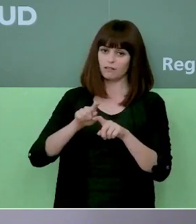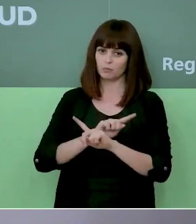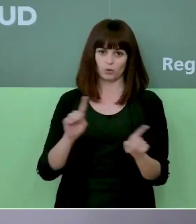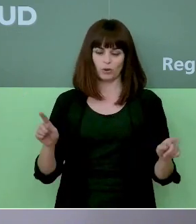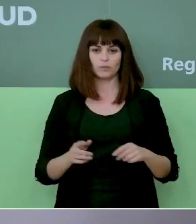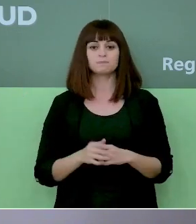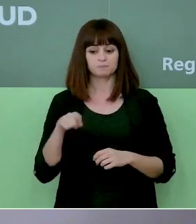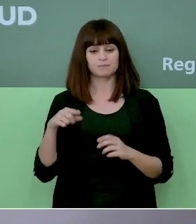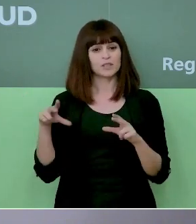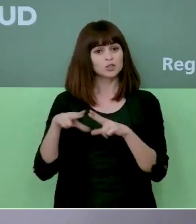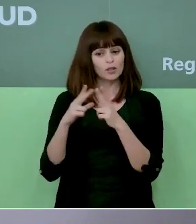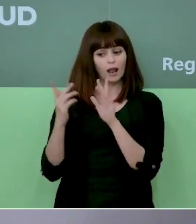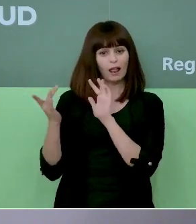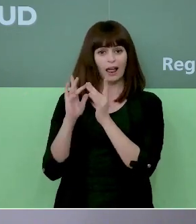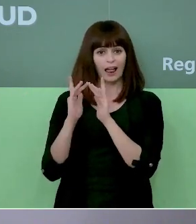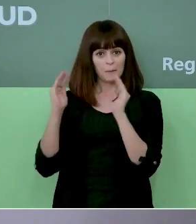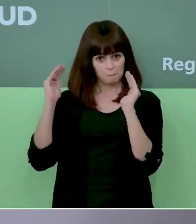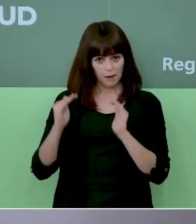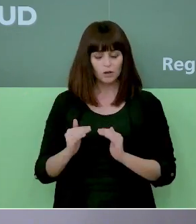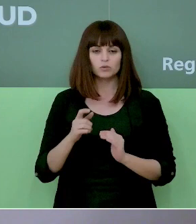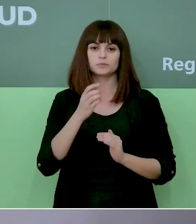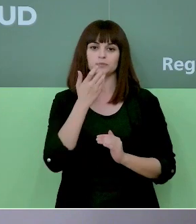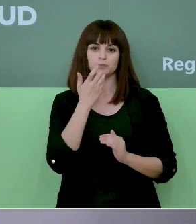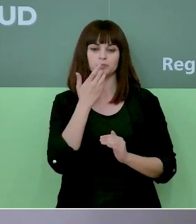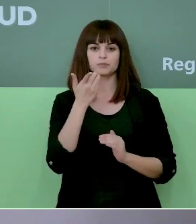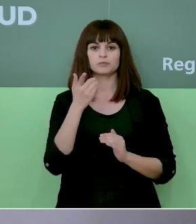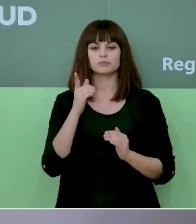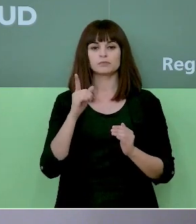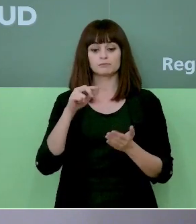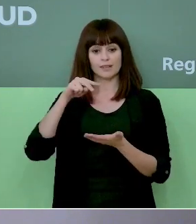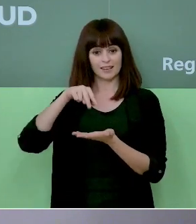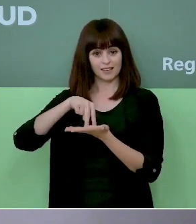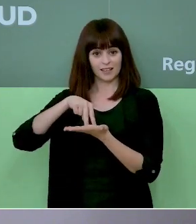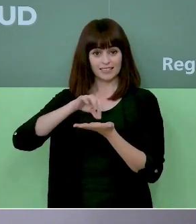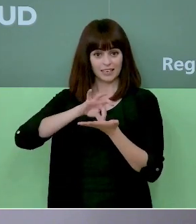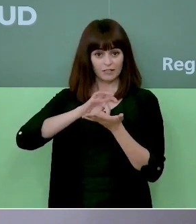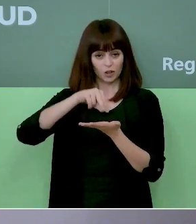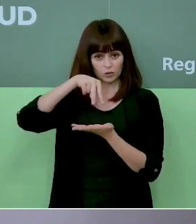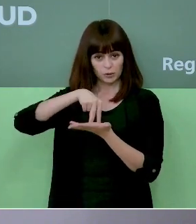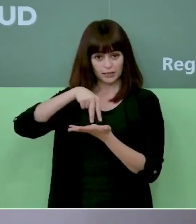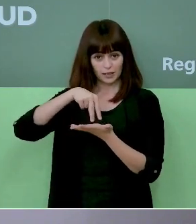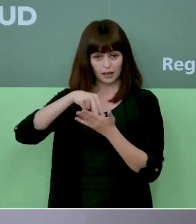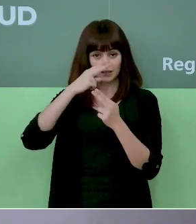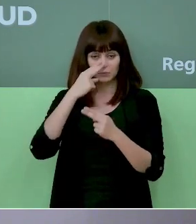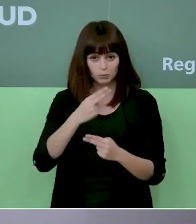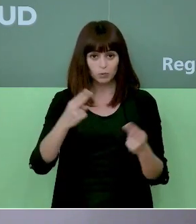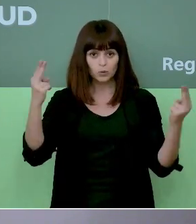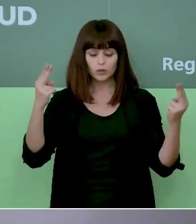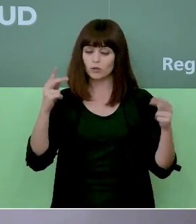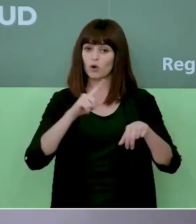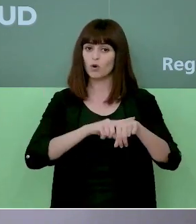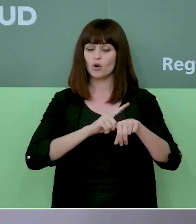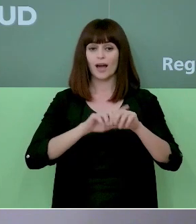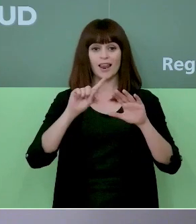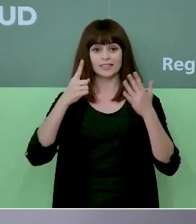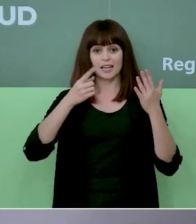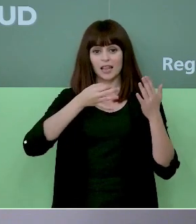límite la interacción social, se acordó la suspensión de la prestación presencial de servicios al público a partir de las